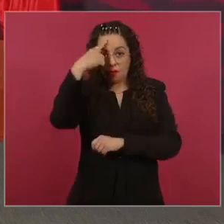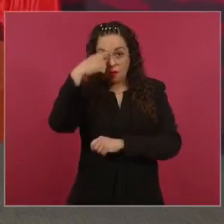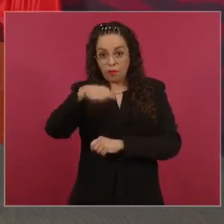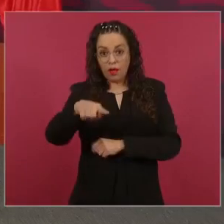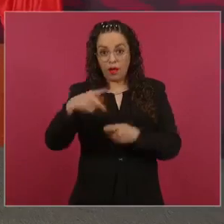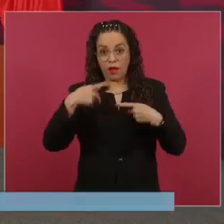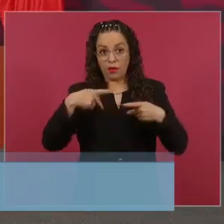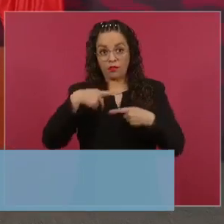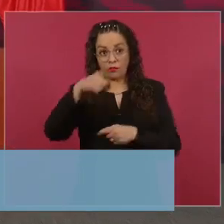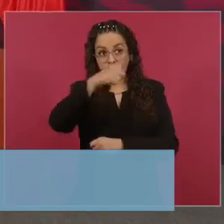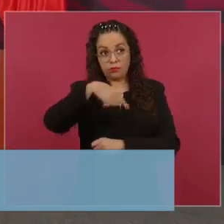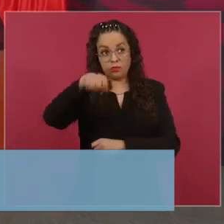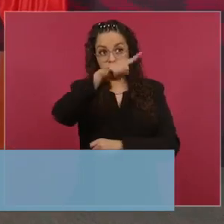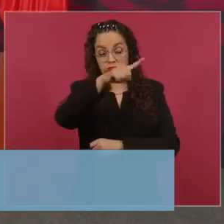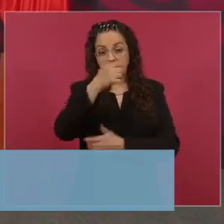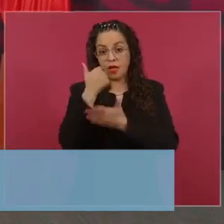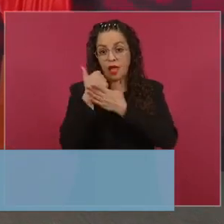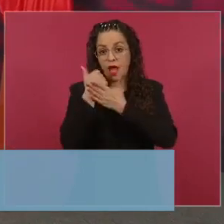Guerrero.